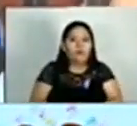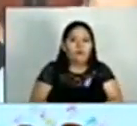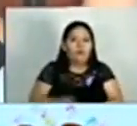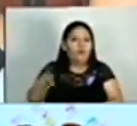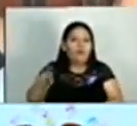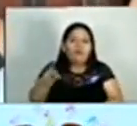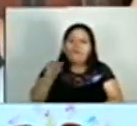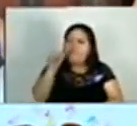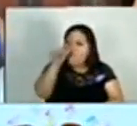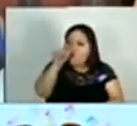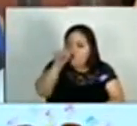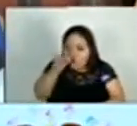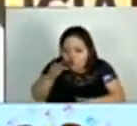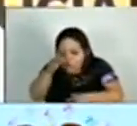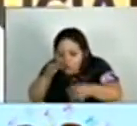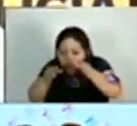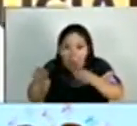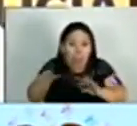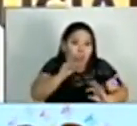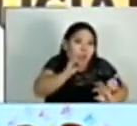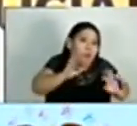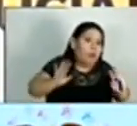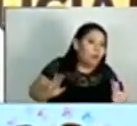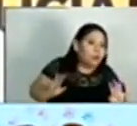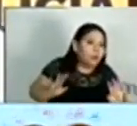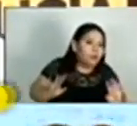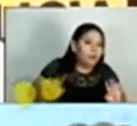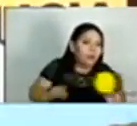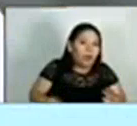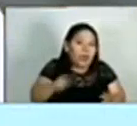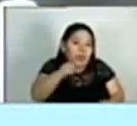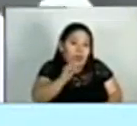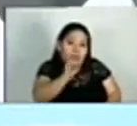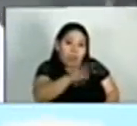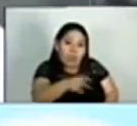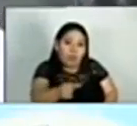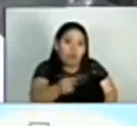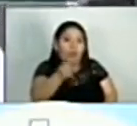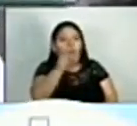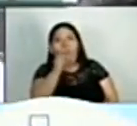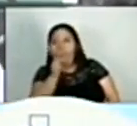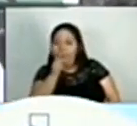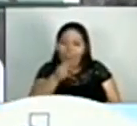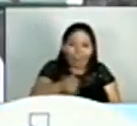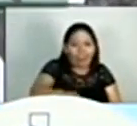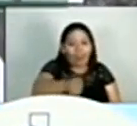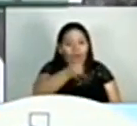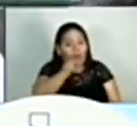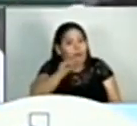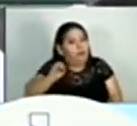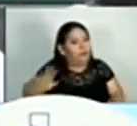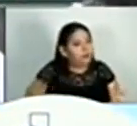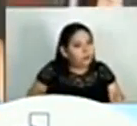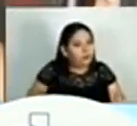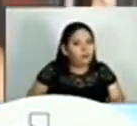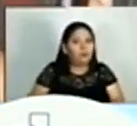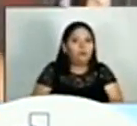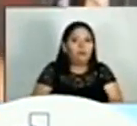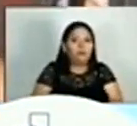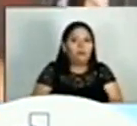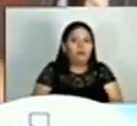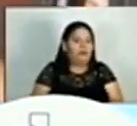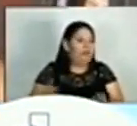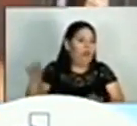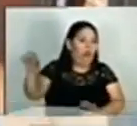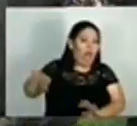drogo, era muy drogo, dicen, ahí solo pasaba drogado, embolado, todo. Un